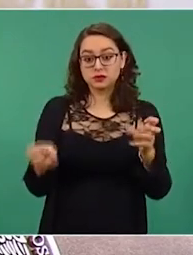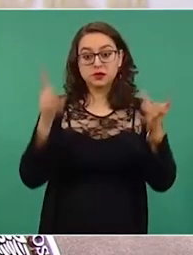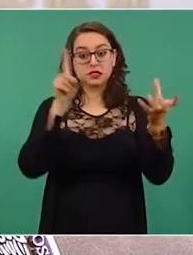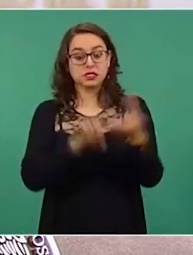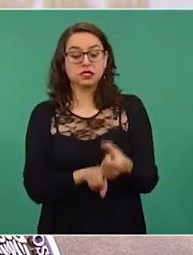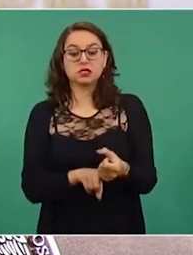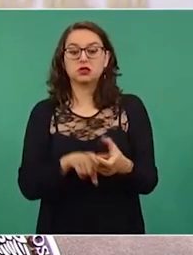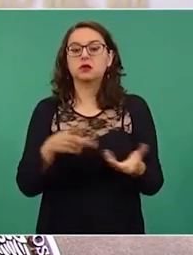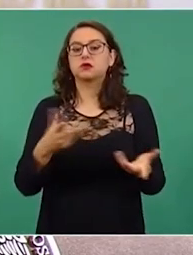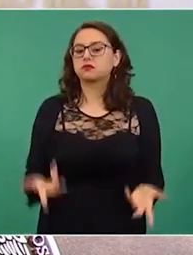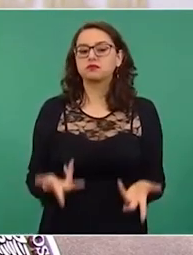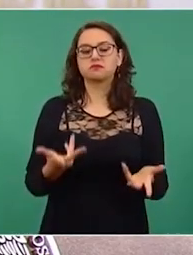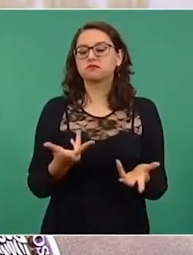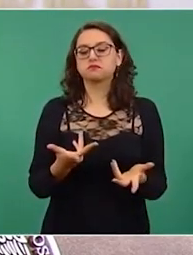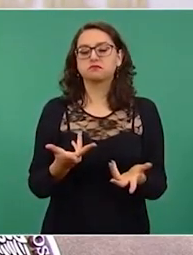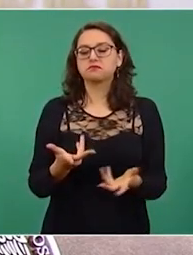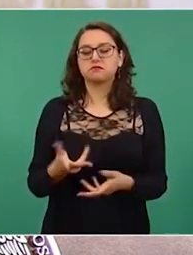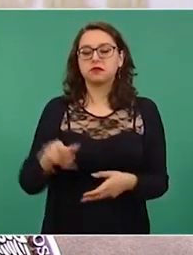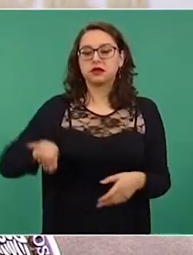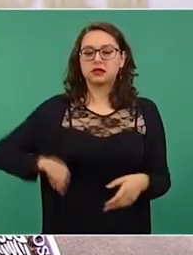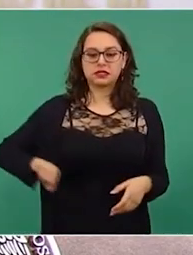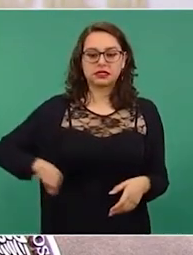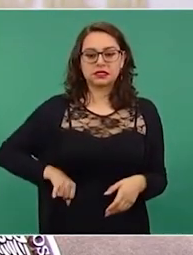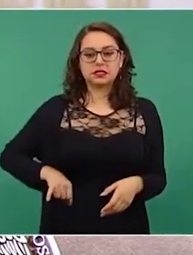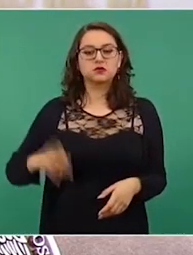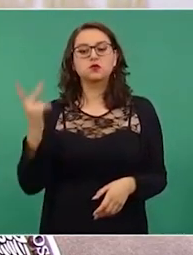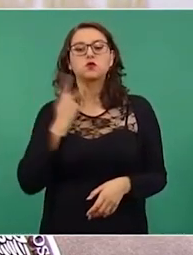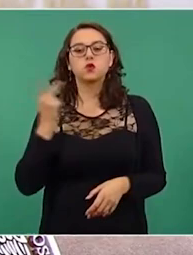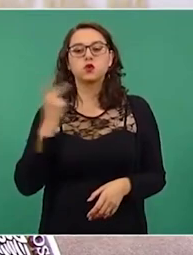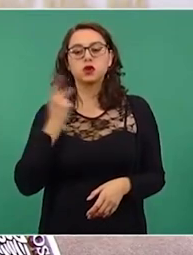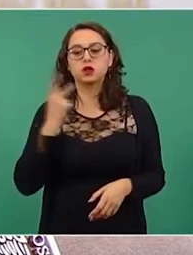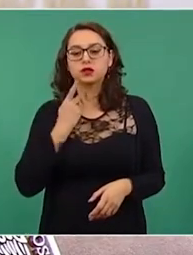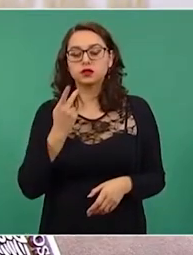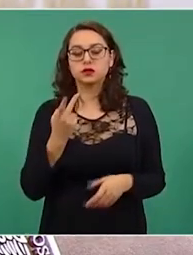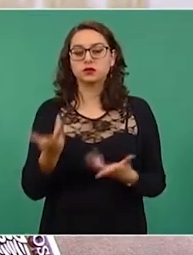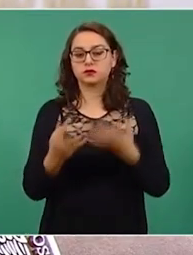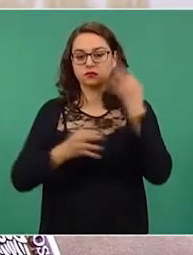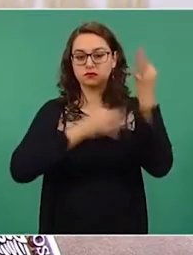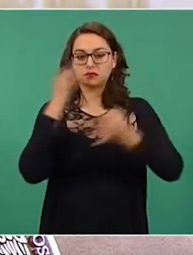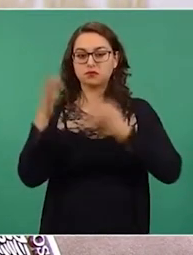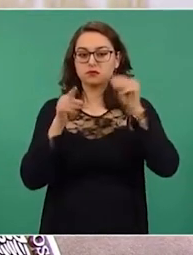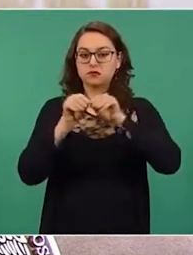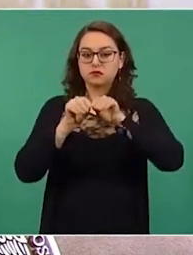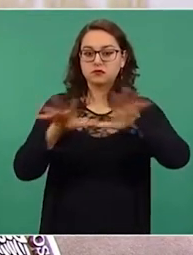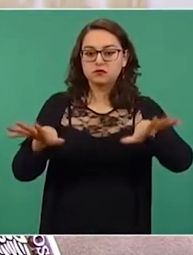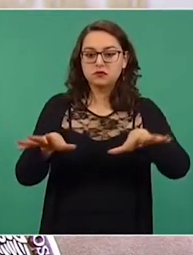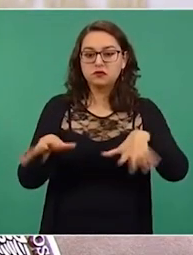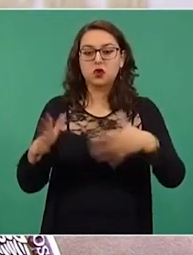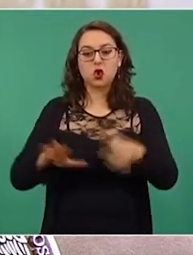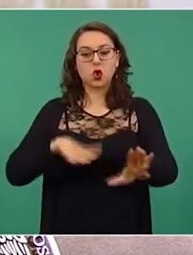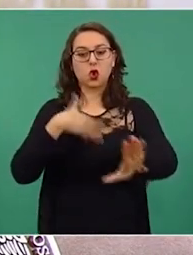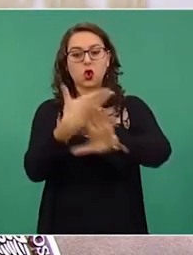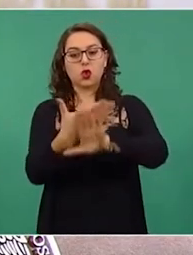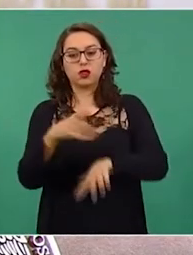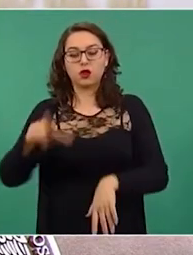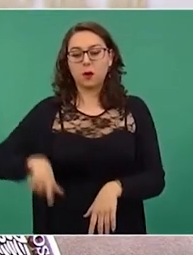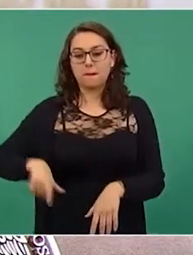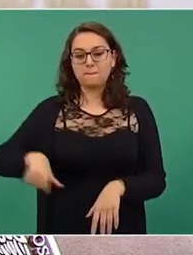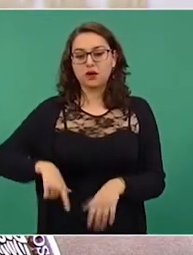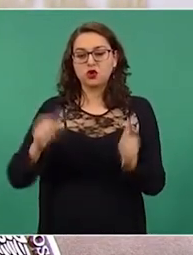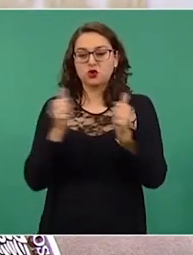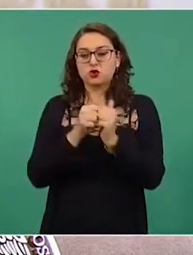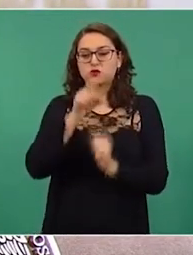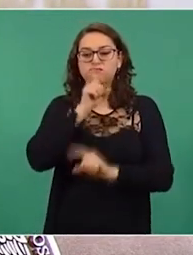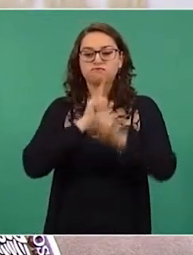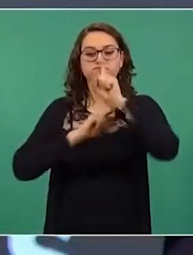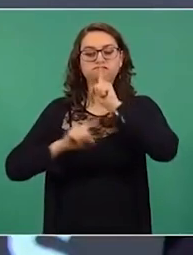información y que en realidad es desinformación. O las campañas negras que buscan desprestigiar al gobierno federal para cambiar